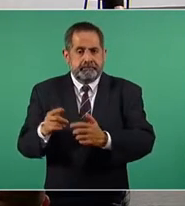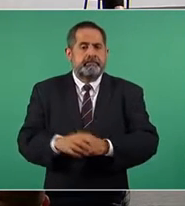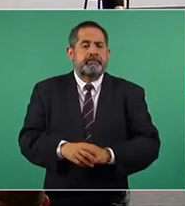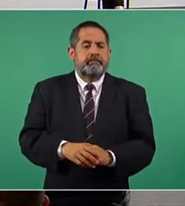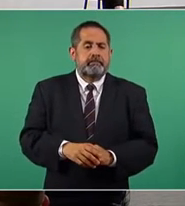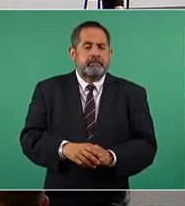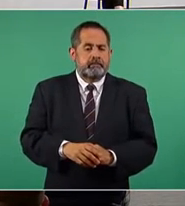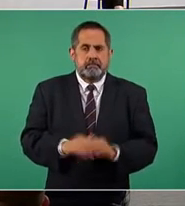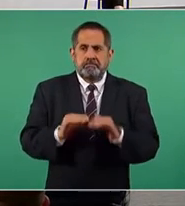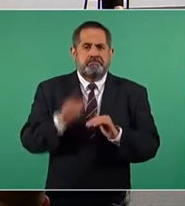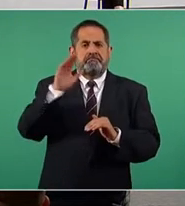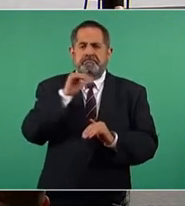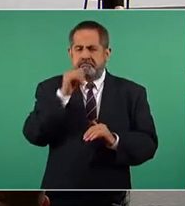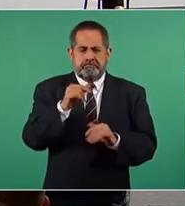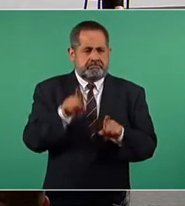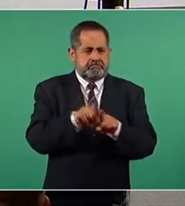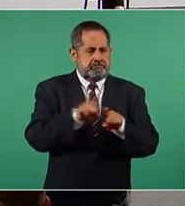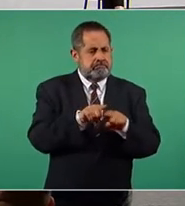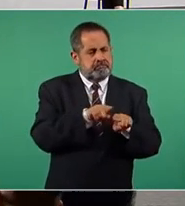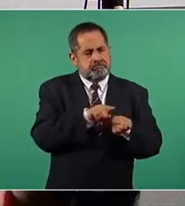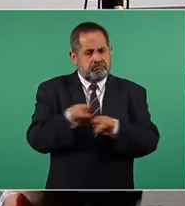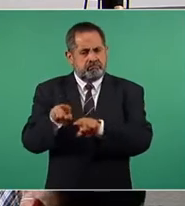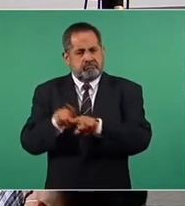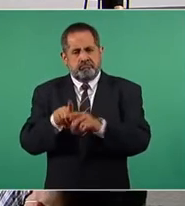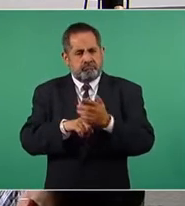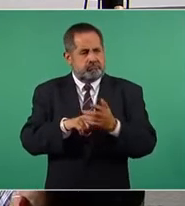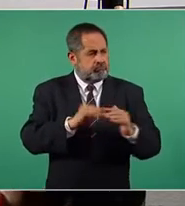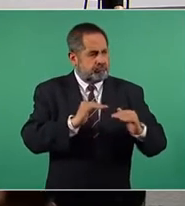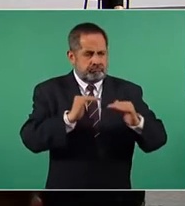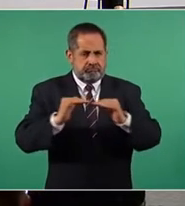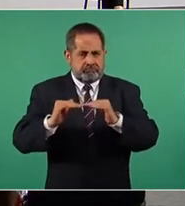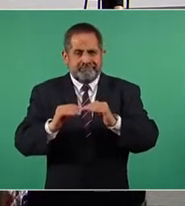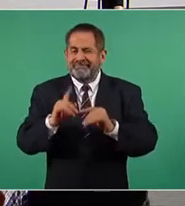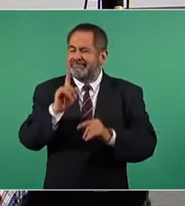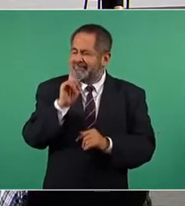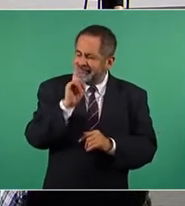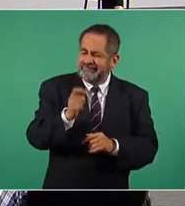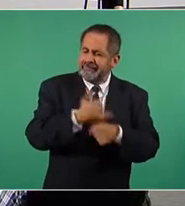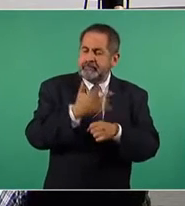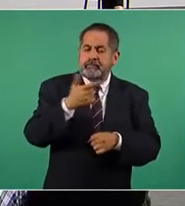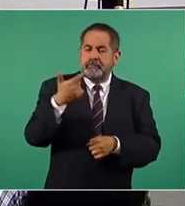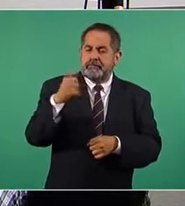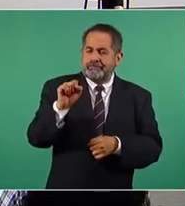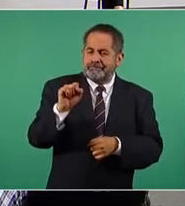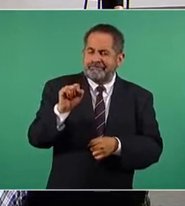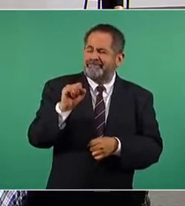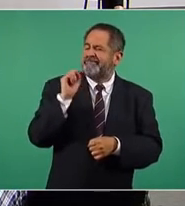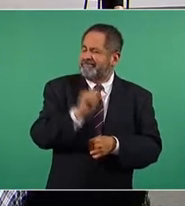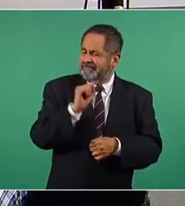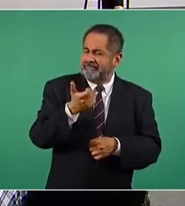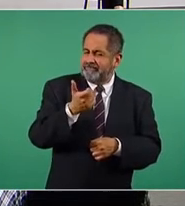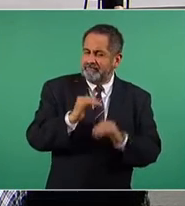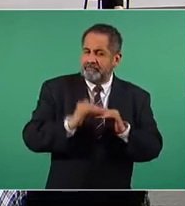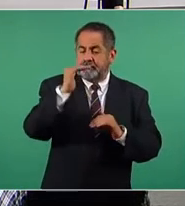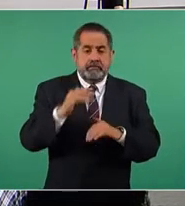Aquí no ha habido problema en las gasolinas y en el diésel, pero en el gas sí, porque hay